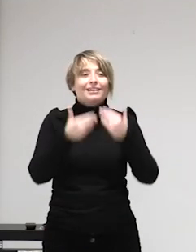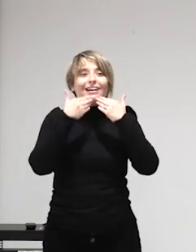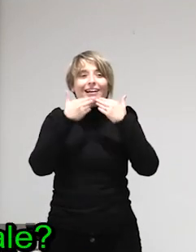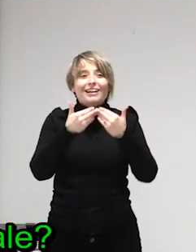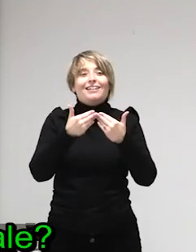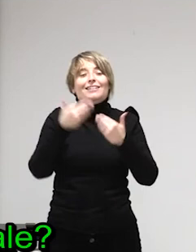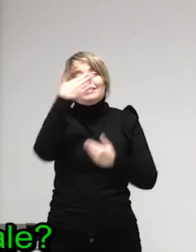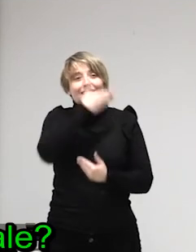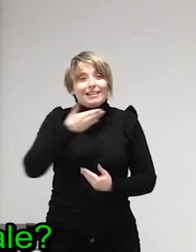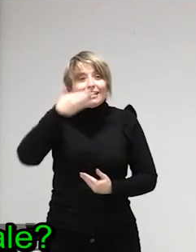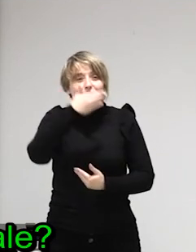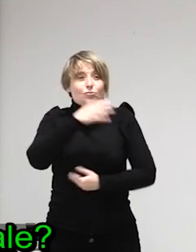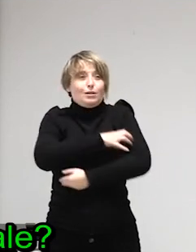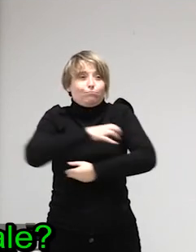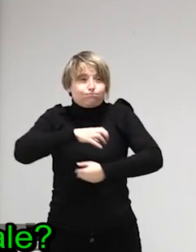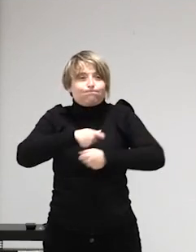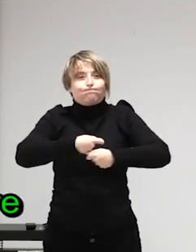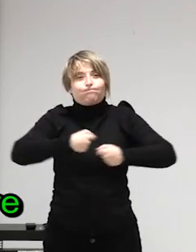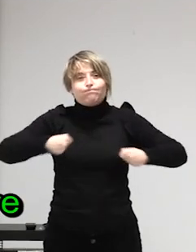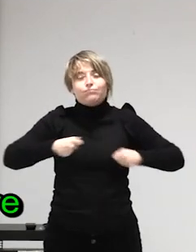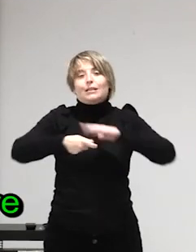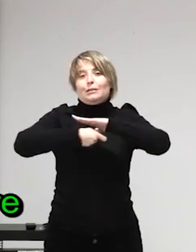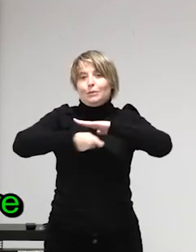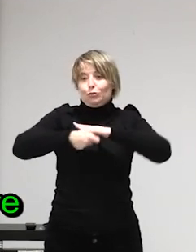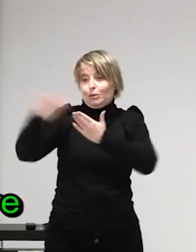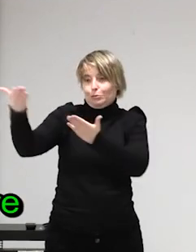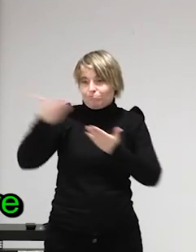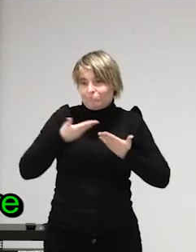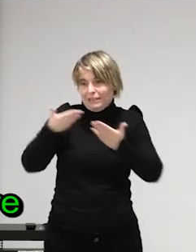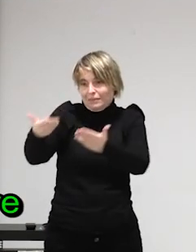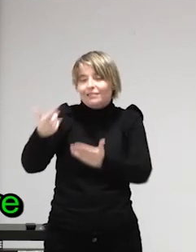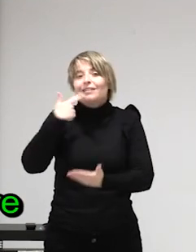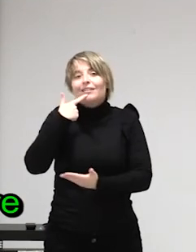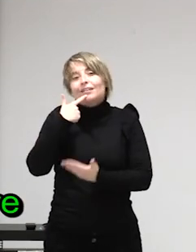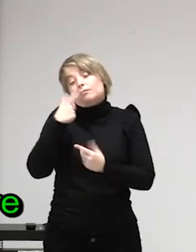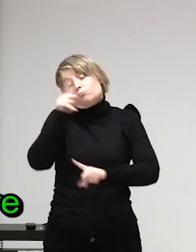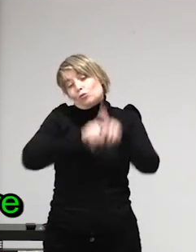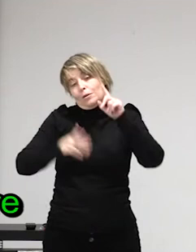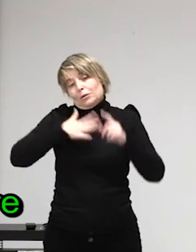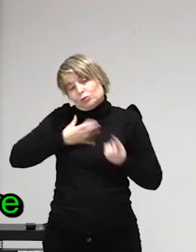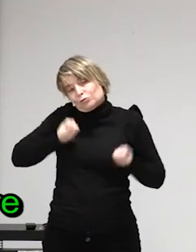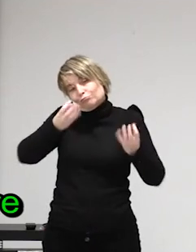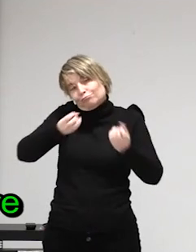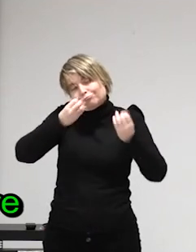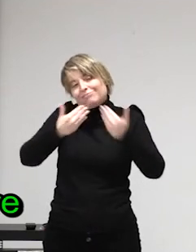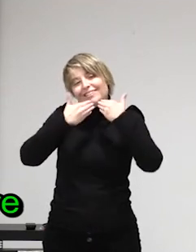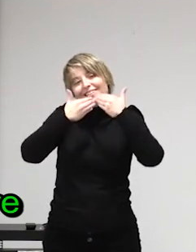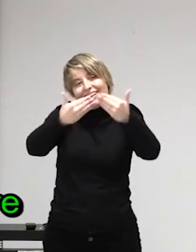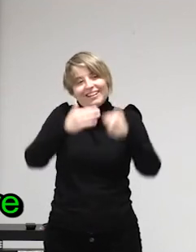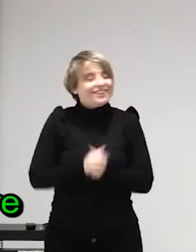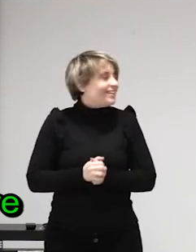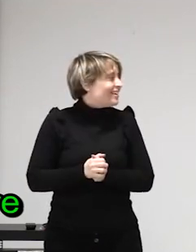sustancias se comporten como se comporten vale nada de esto da pie a que un hombre tenga que traspasar